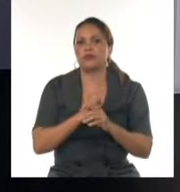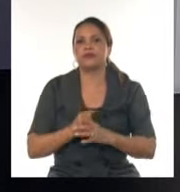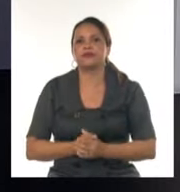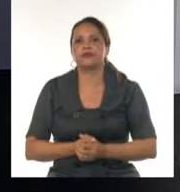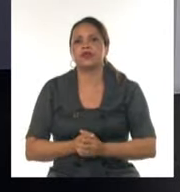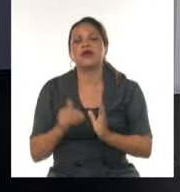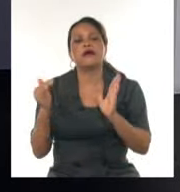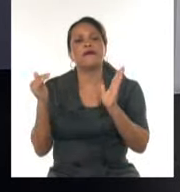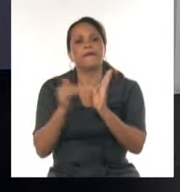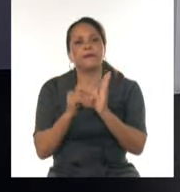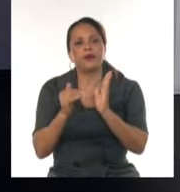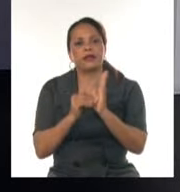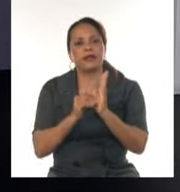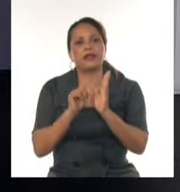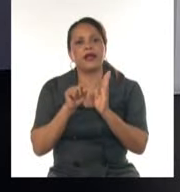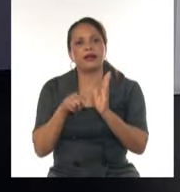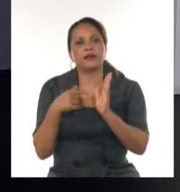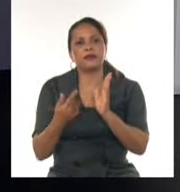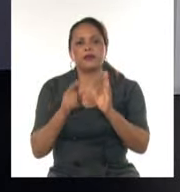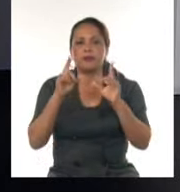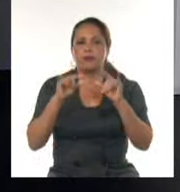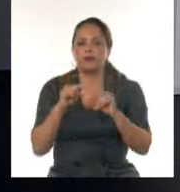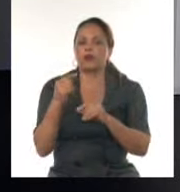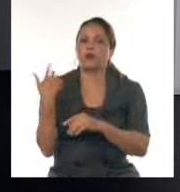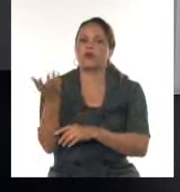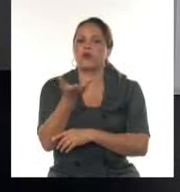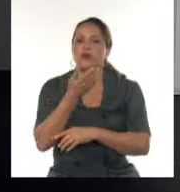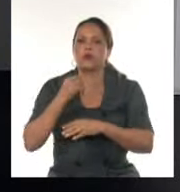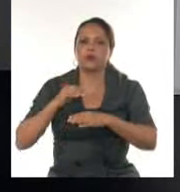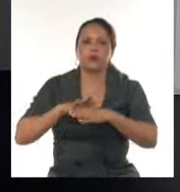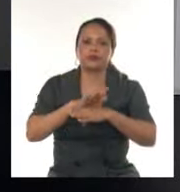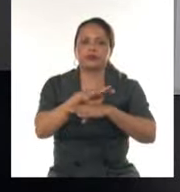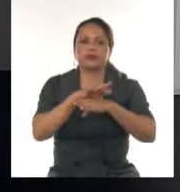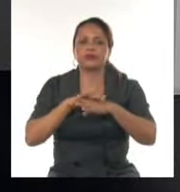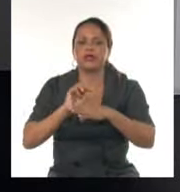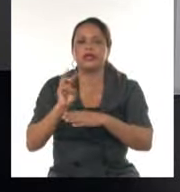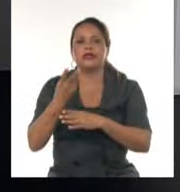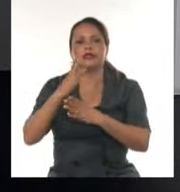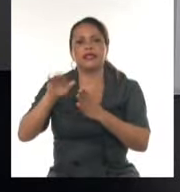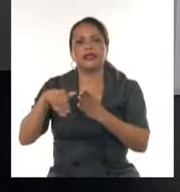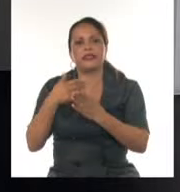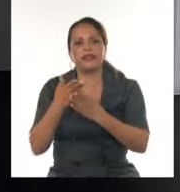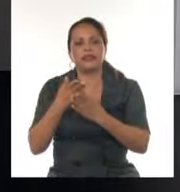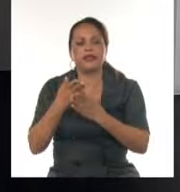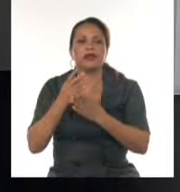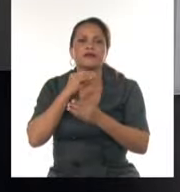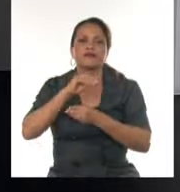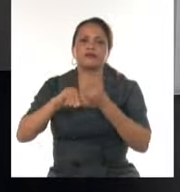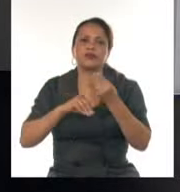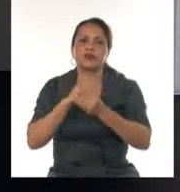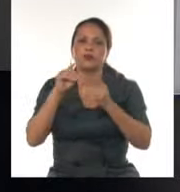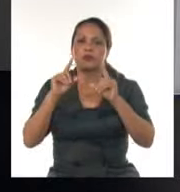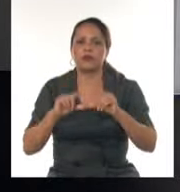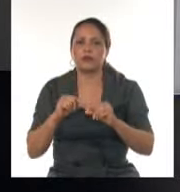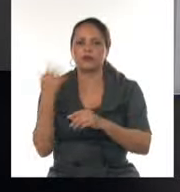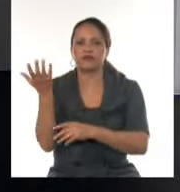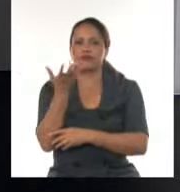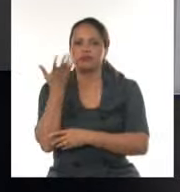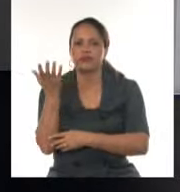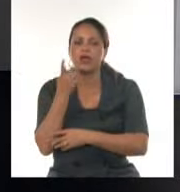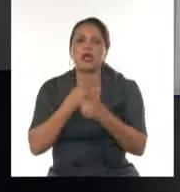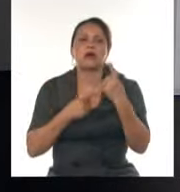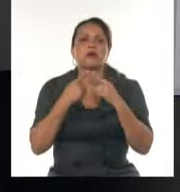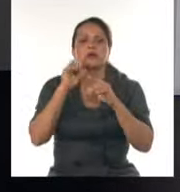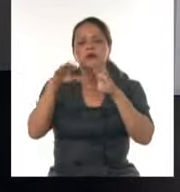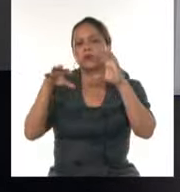horas de la tarde donde habrá poco oleaje. Para los próximos tres días se pronostica poca variación en las condiciones del tiempo. Solo son posibles aisladas